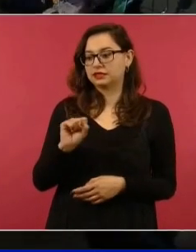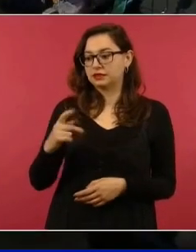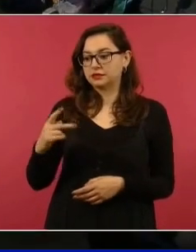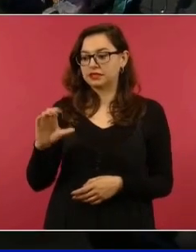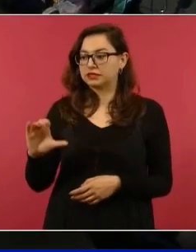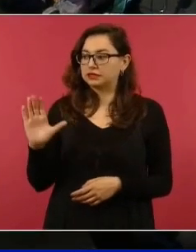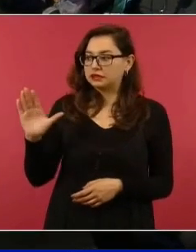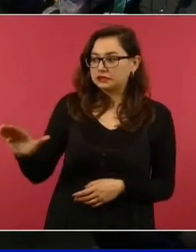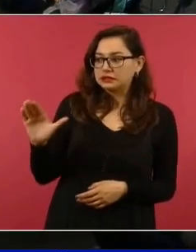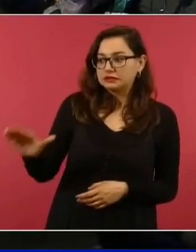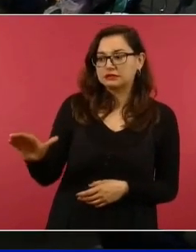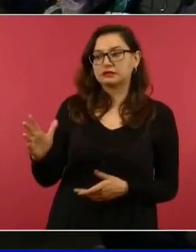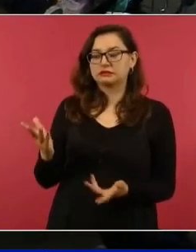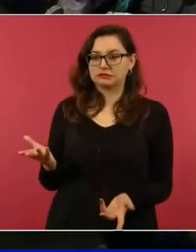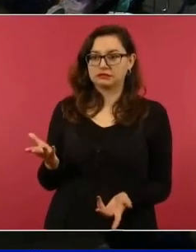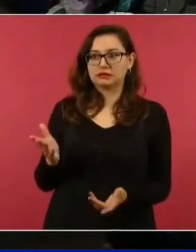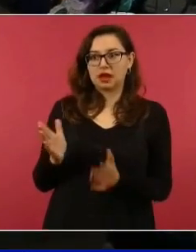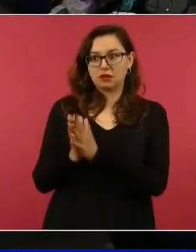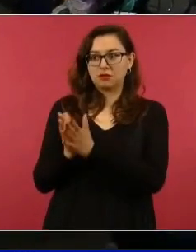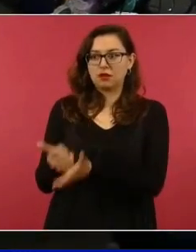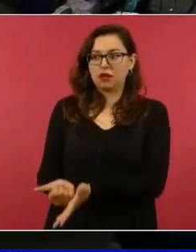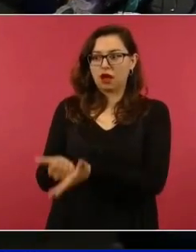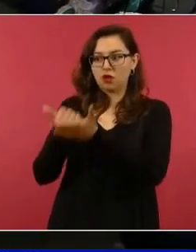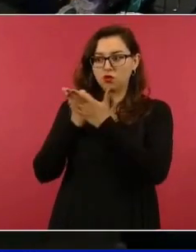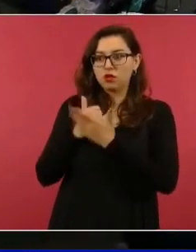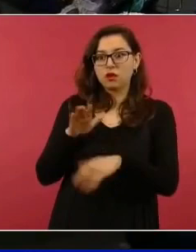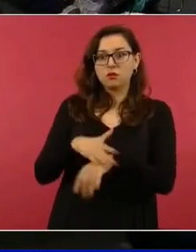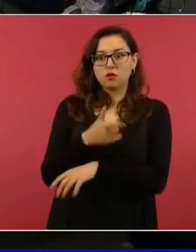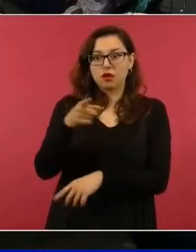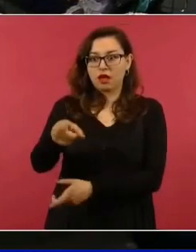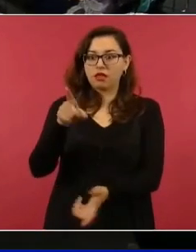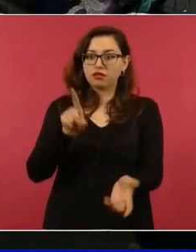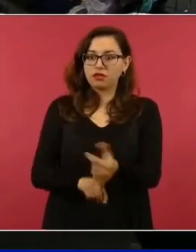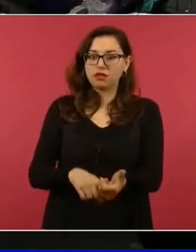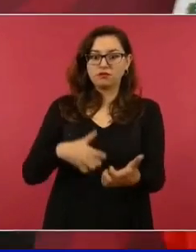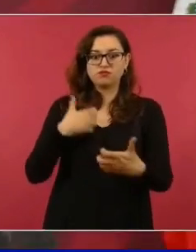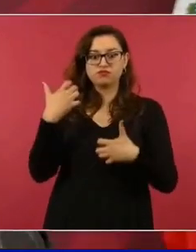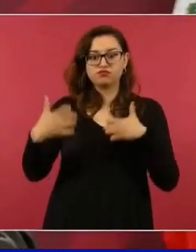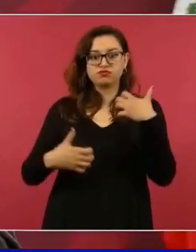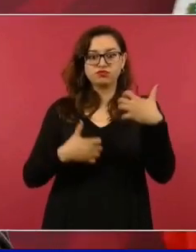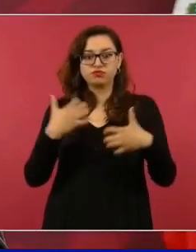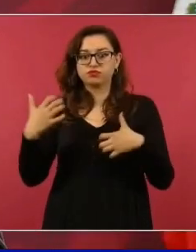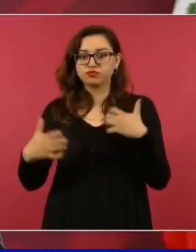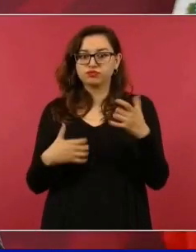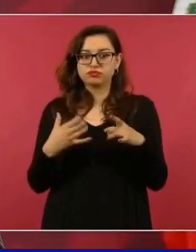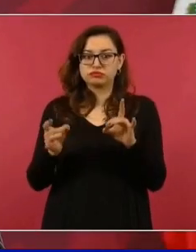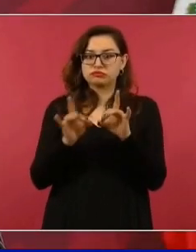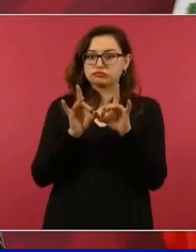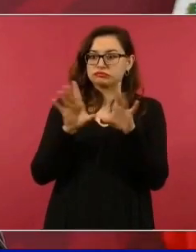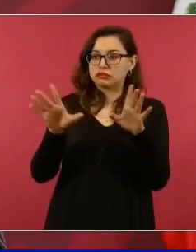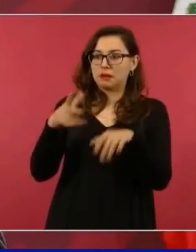porque hay amenazas a servidores públicos,